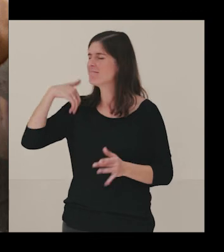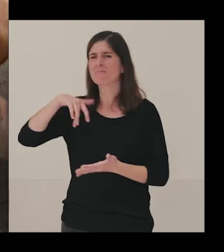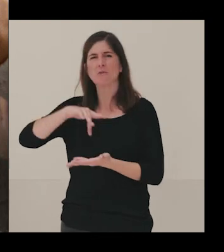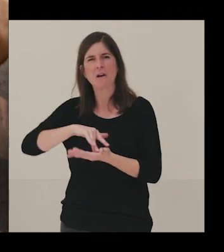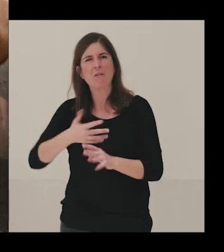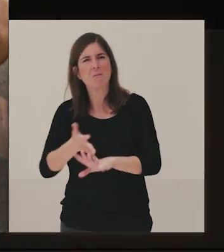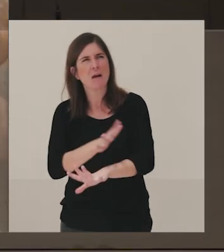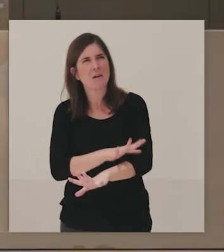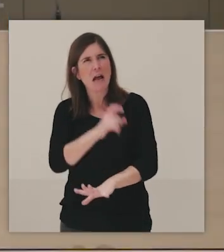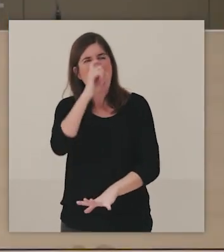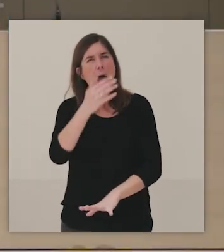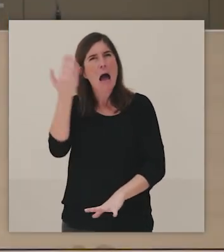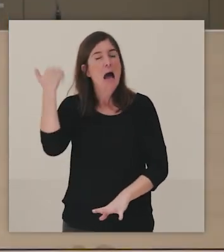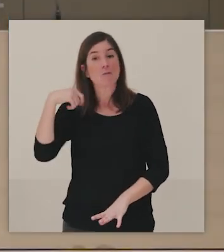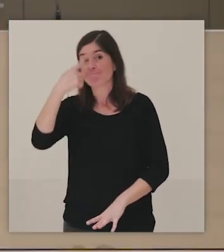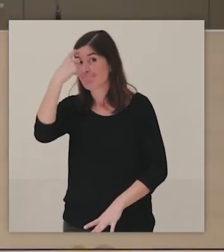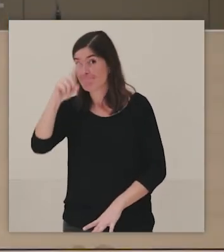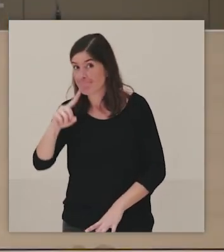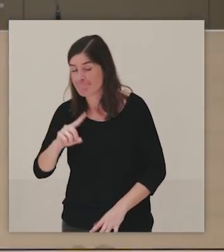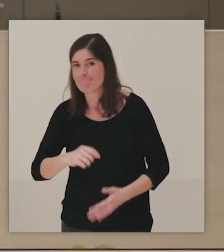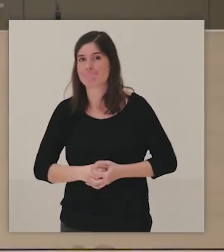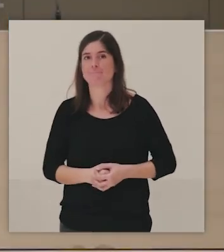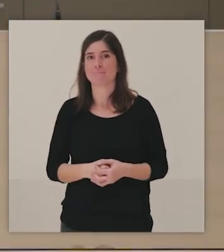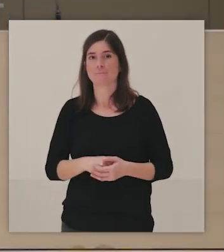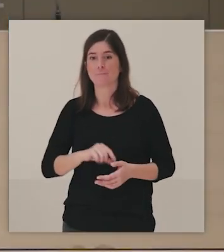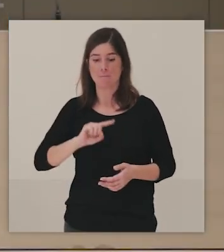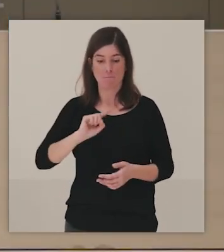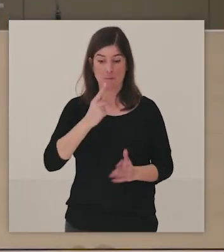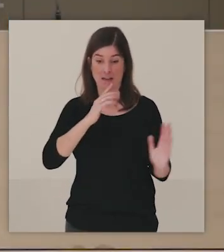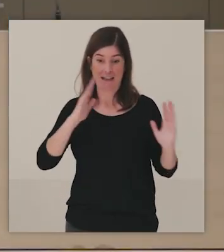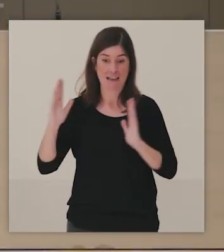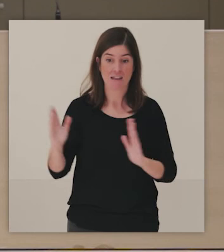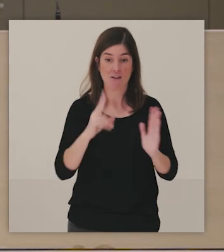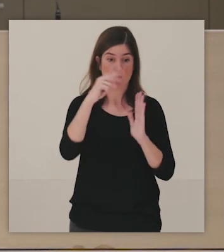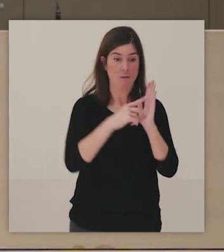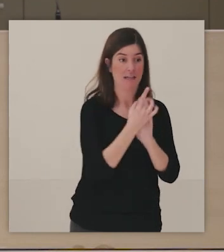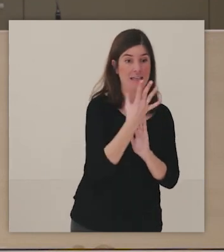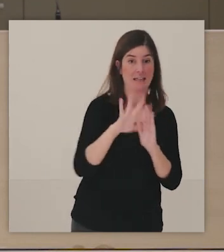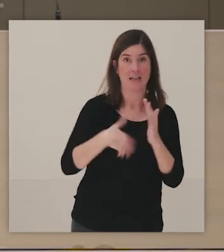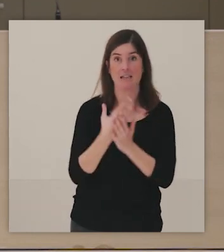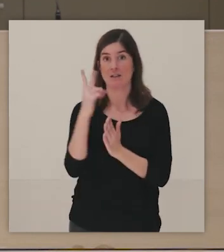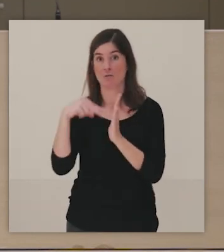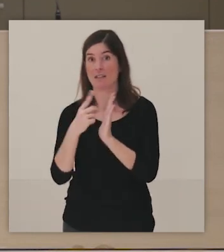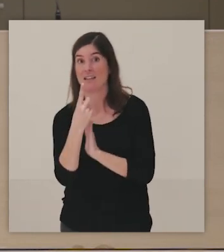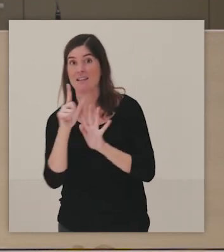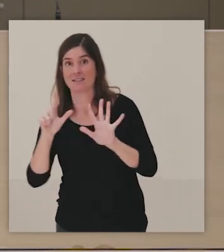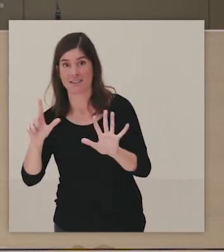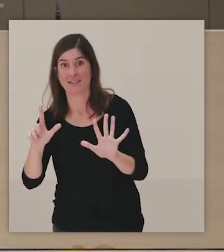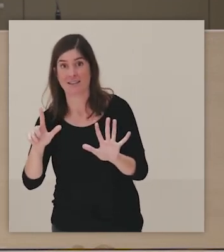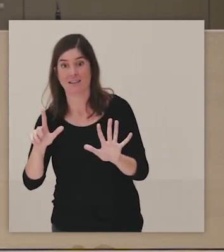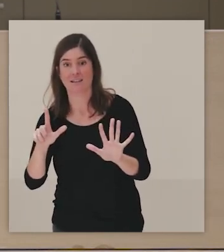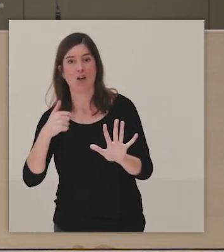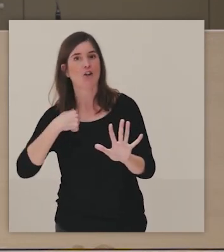estuvo en Mallorca, no sé en concreto el año. Entiendo que es en esta primera edición de 2015 al 17,